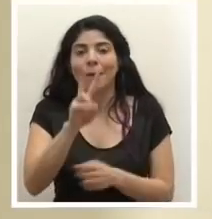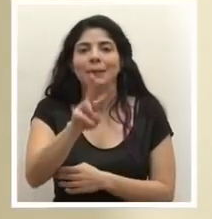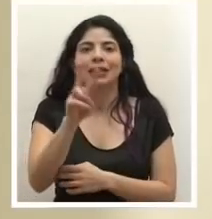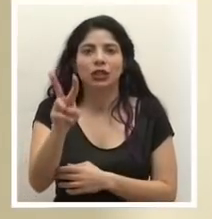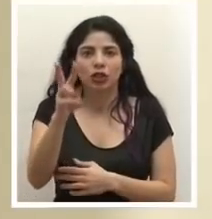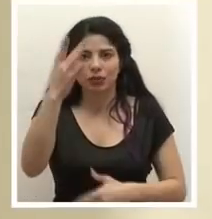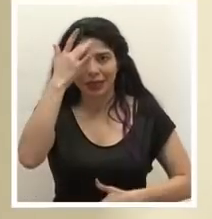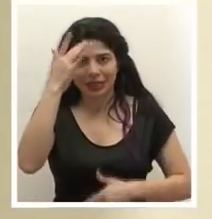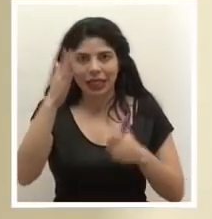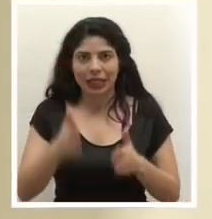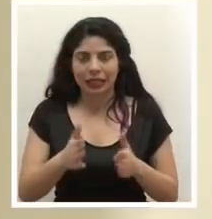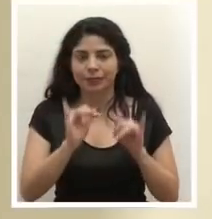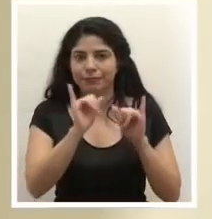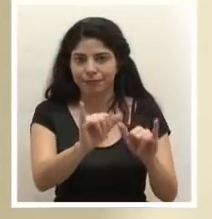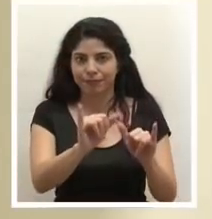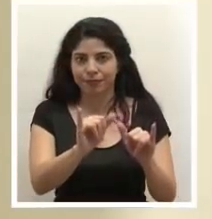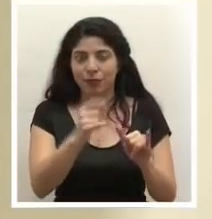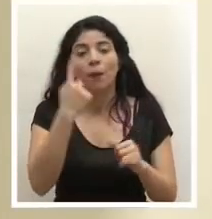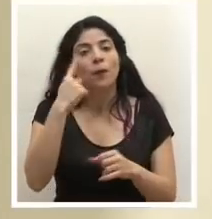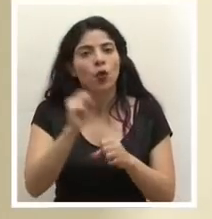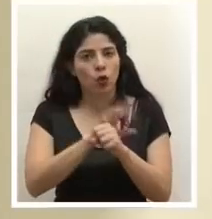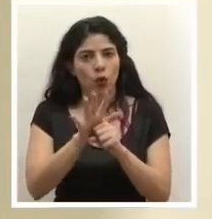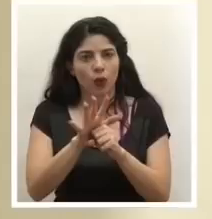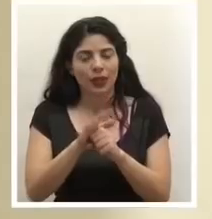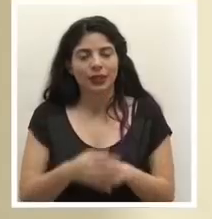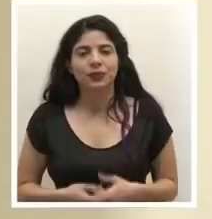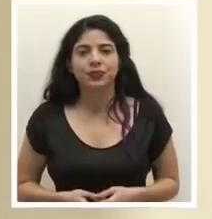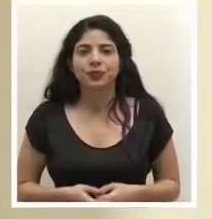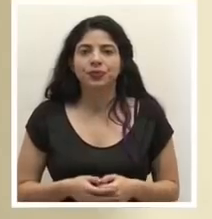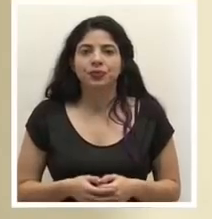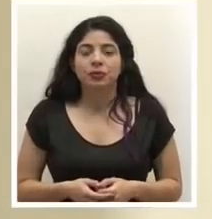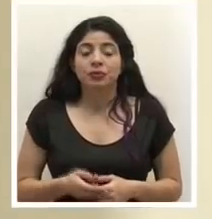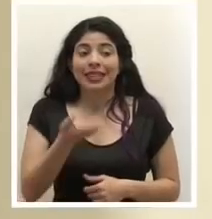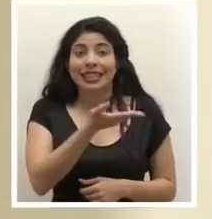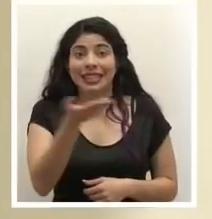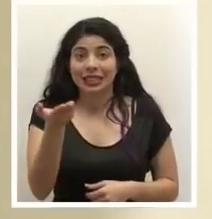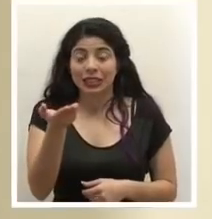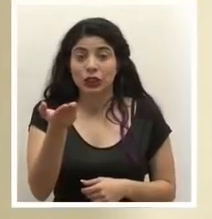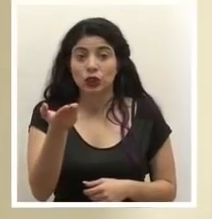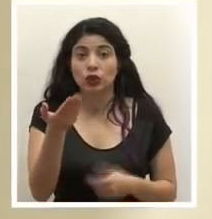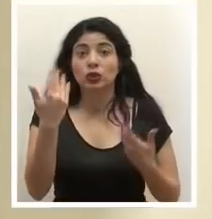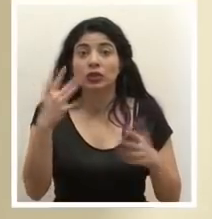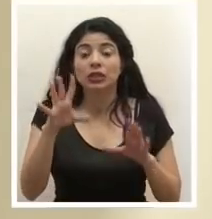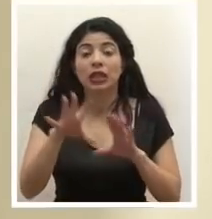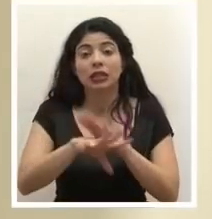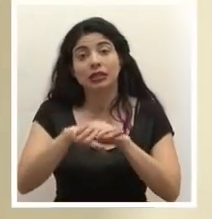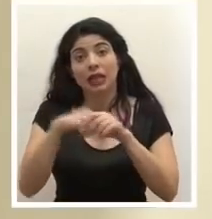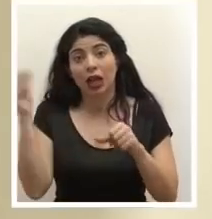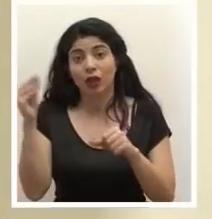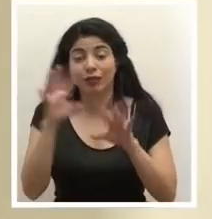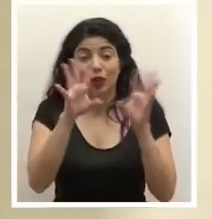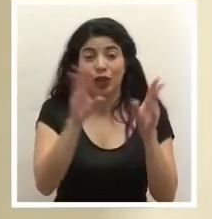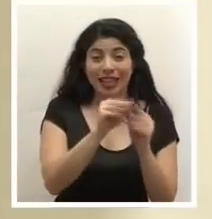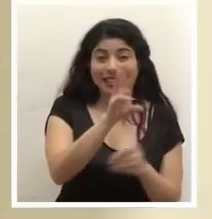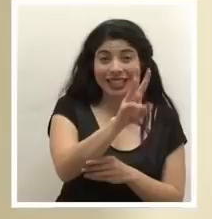pacientes internados por COVID. De esos se han egresado, de ese total de